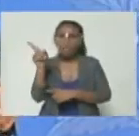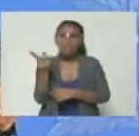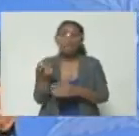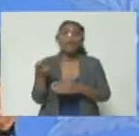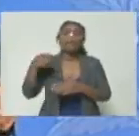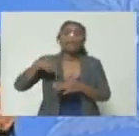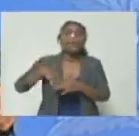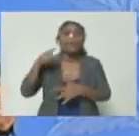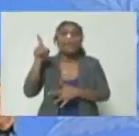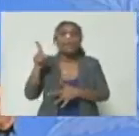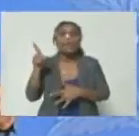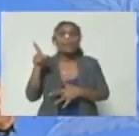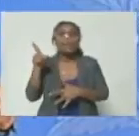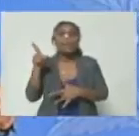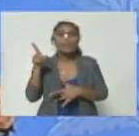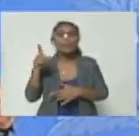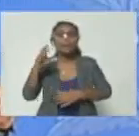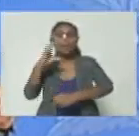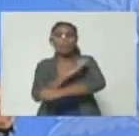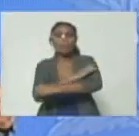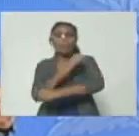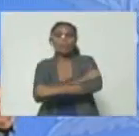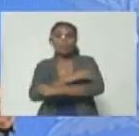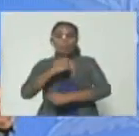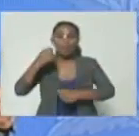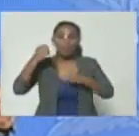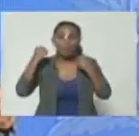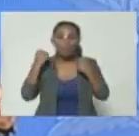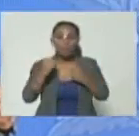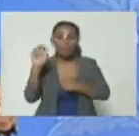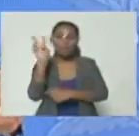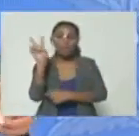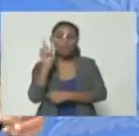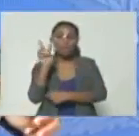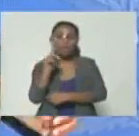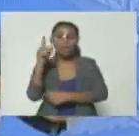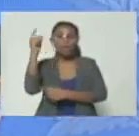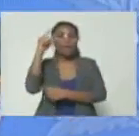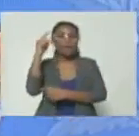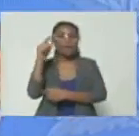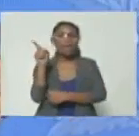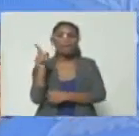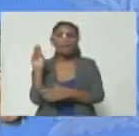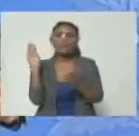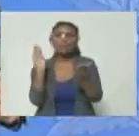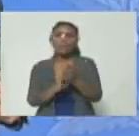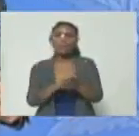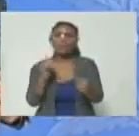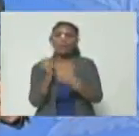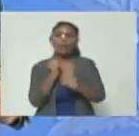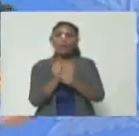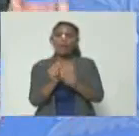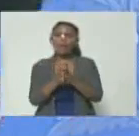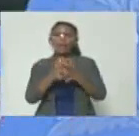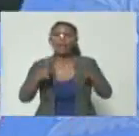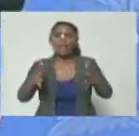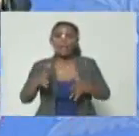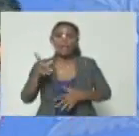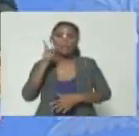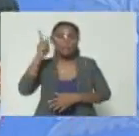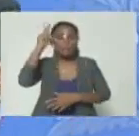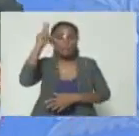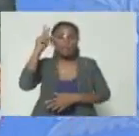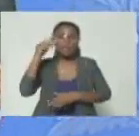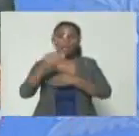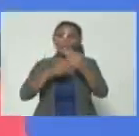de la ultraderecha venezolana en los días en que se implantó la operación Gran Cacique Huequepuro. Casi convierten